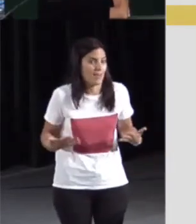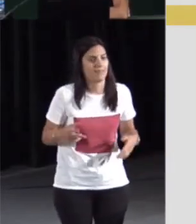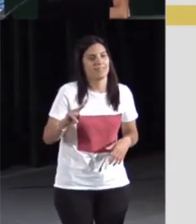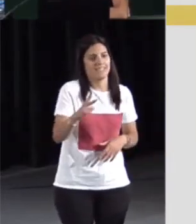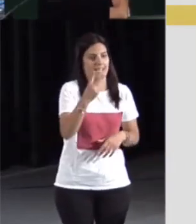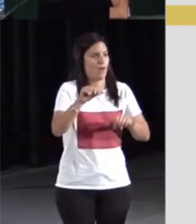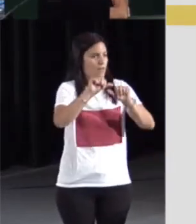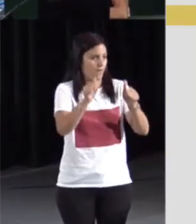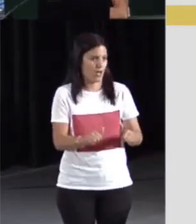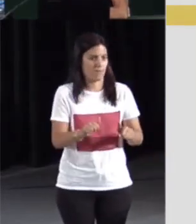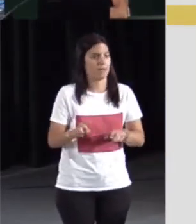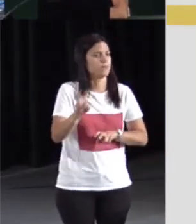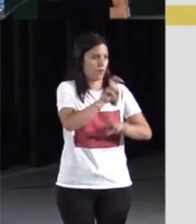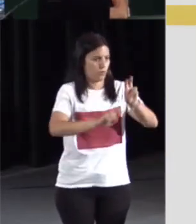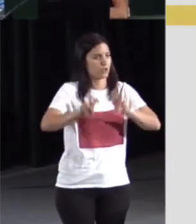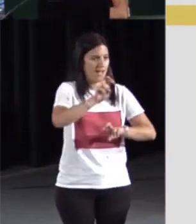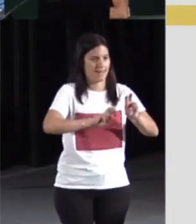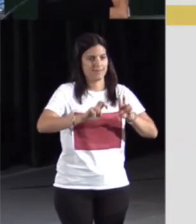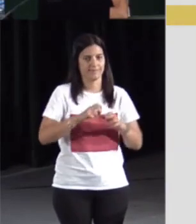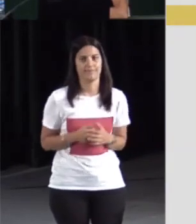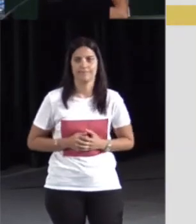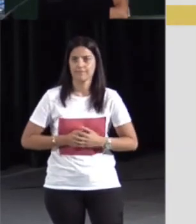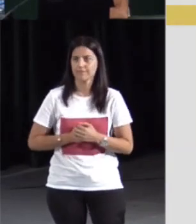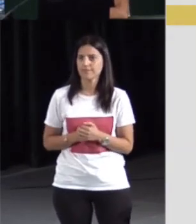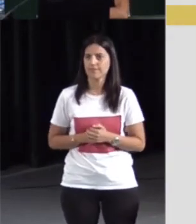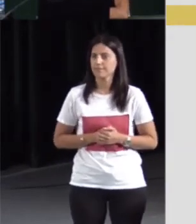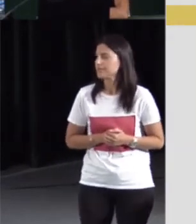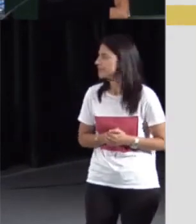La segunda forma de usar y signos es a través de la página buscar.